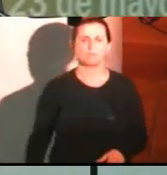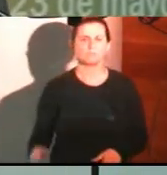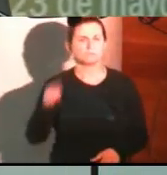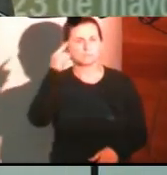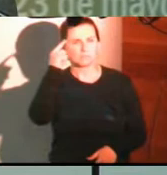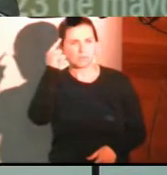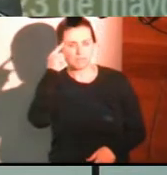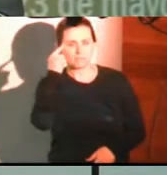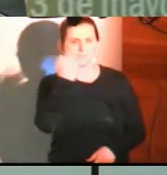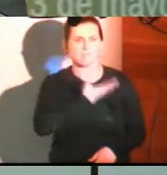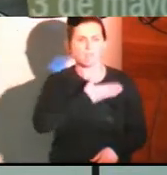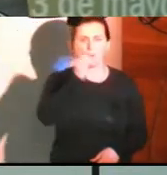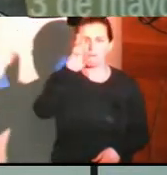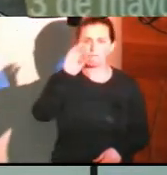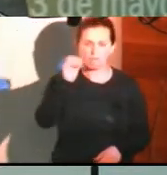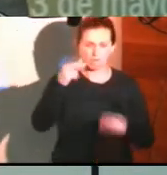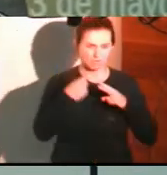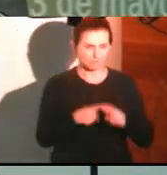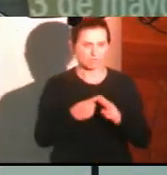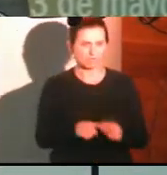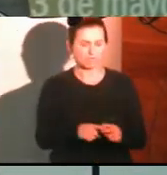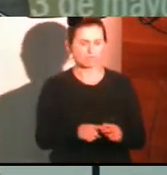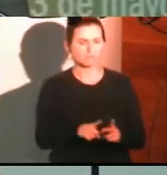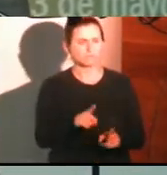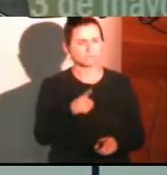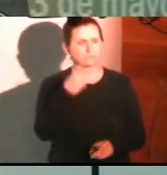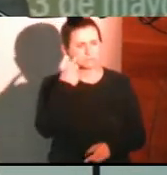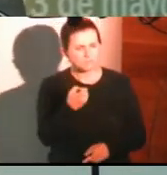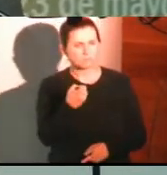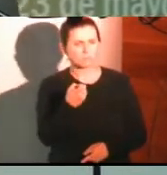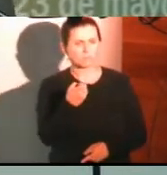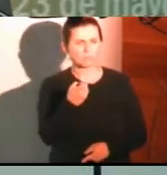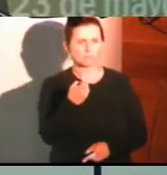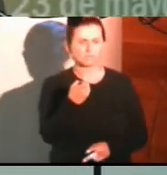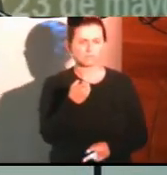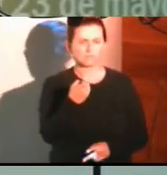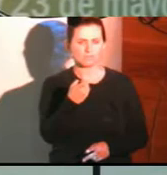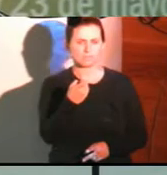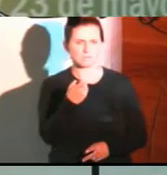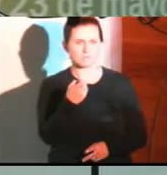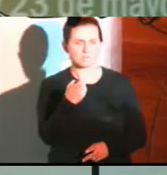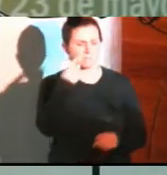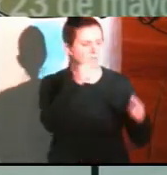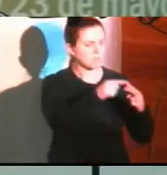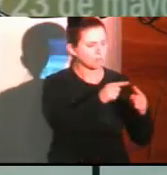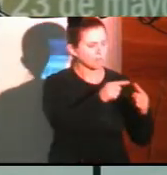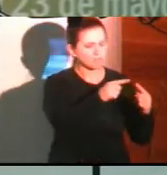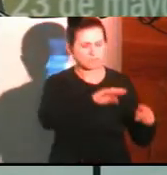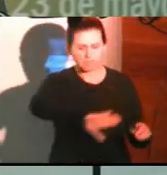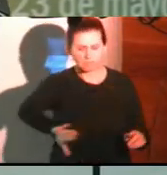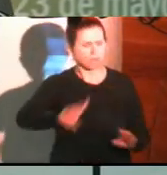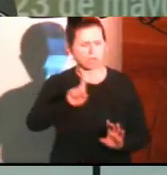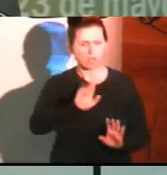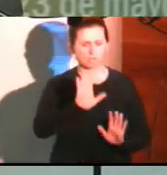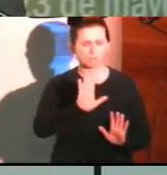tecnológico en Villa La Angostura. Y nos hemos dado cuenta, sin dejar de lado este objetivo, que era